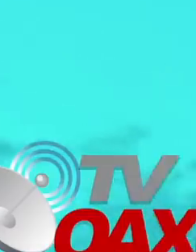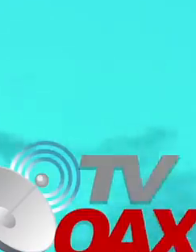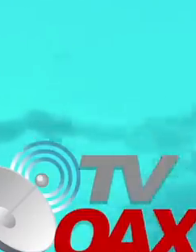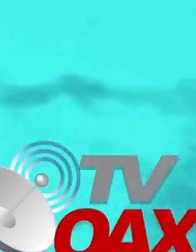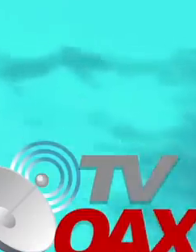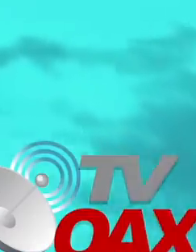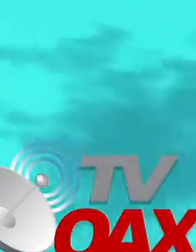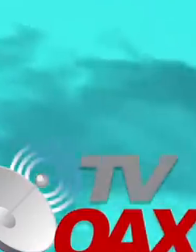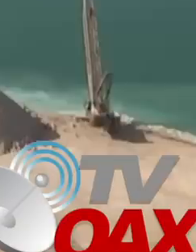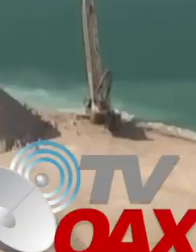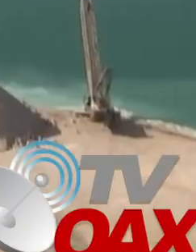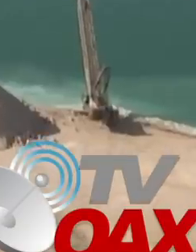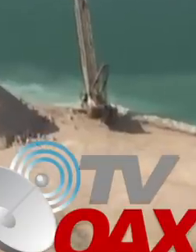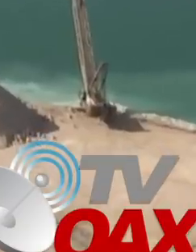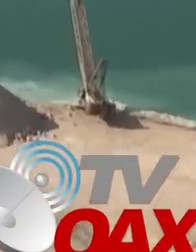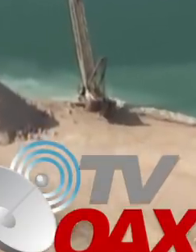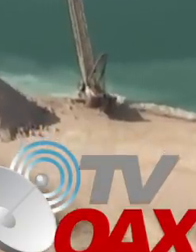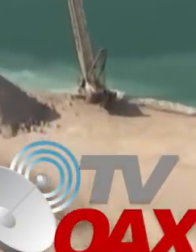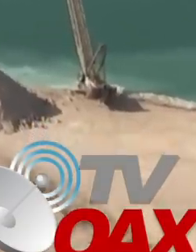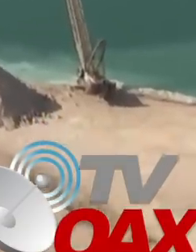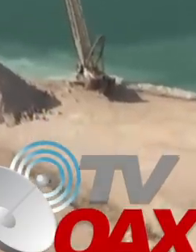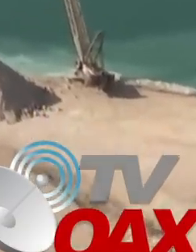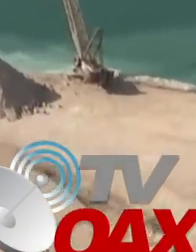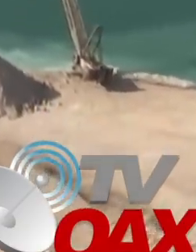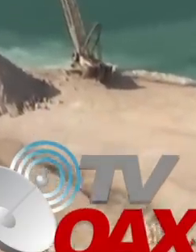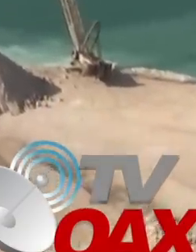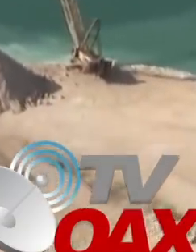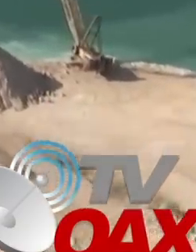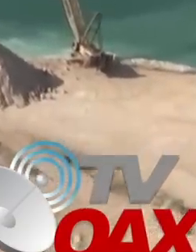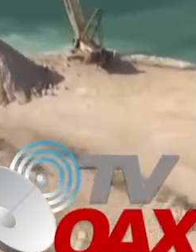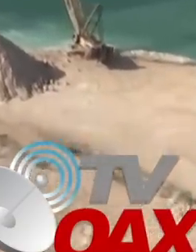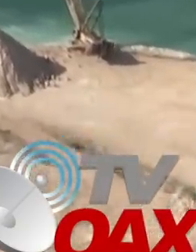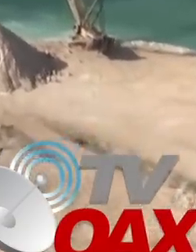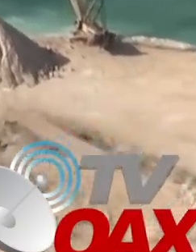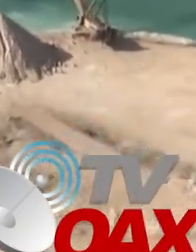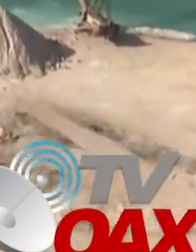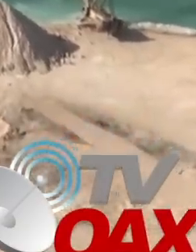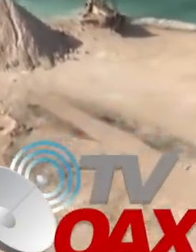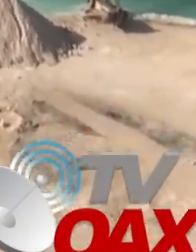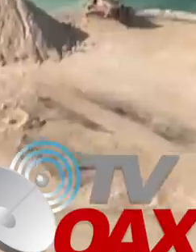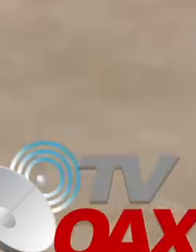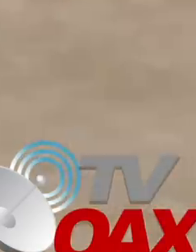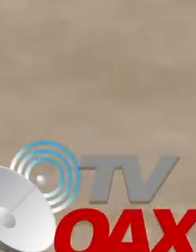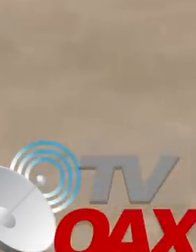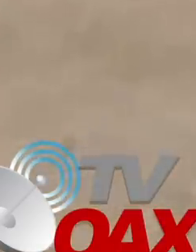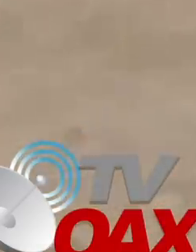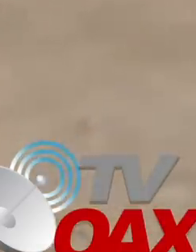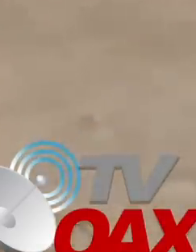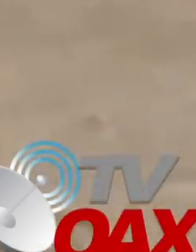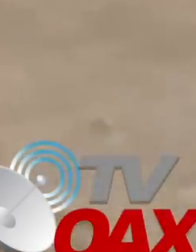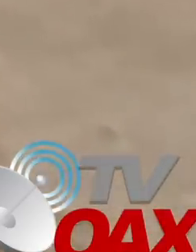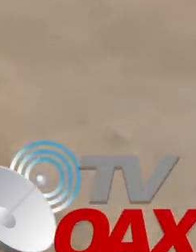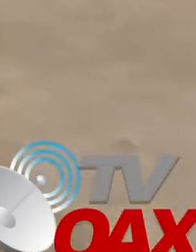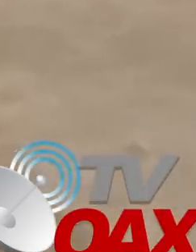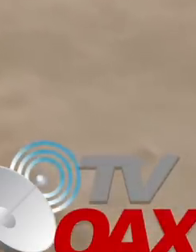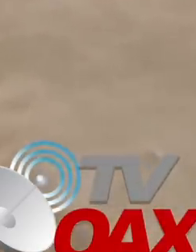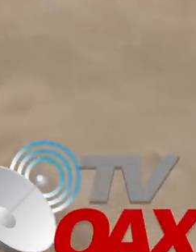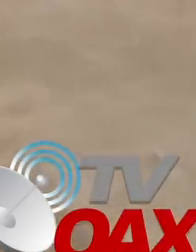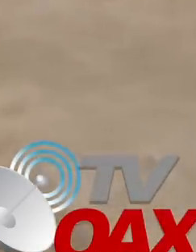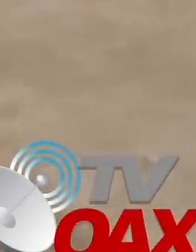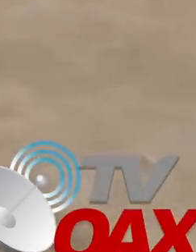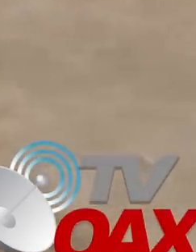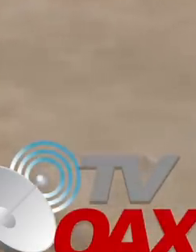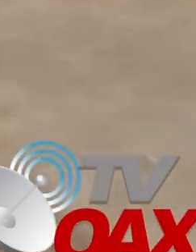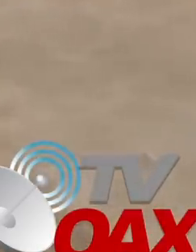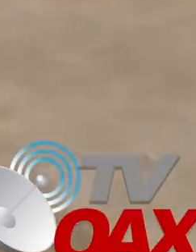se percató que la explotación y salida de materiales continuaban. Aquel día, el presidente de México,